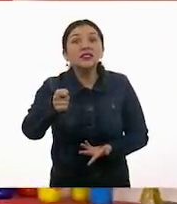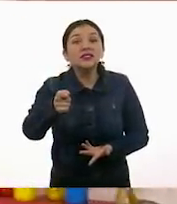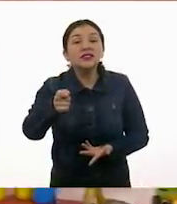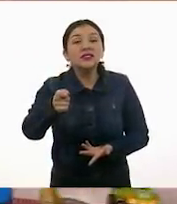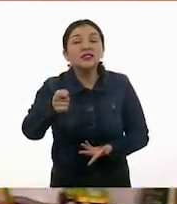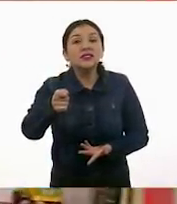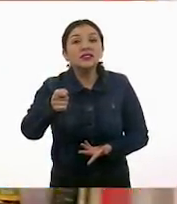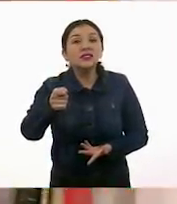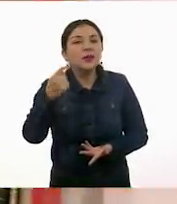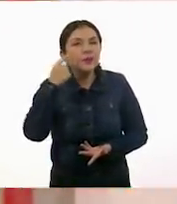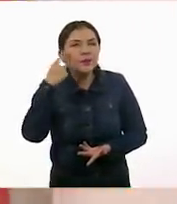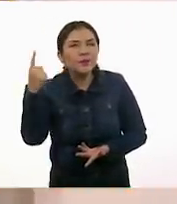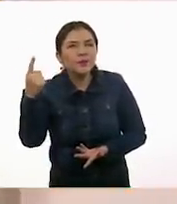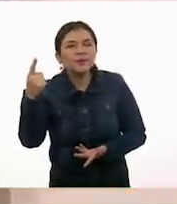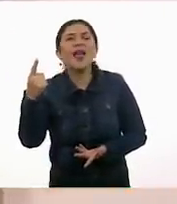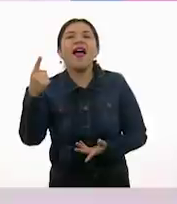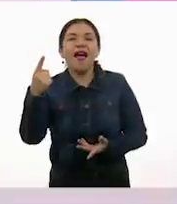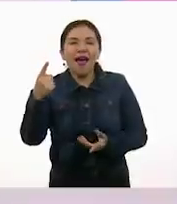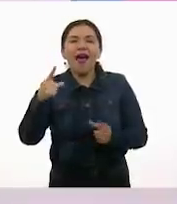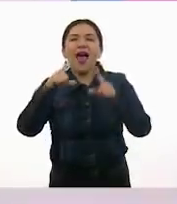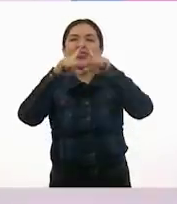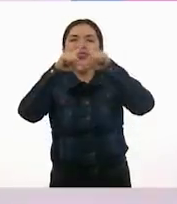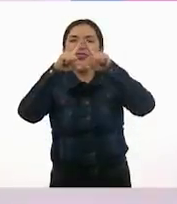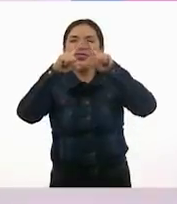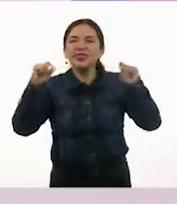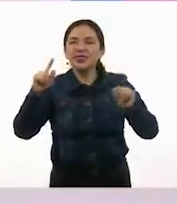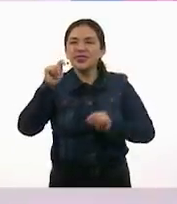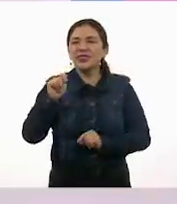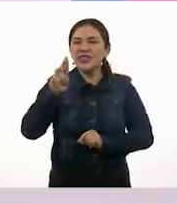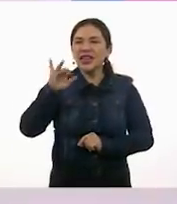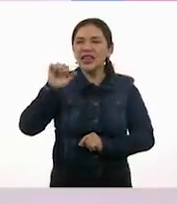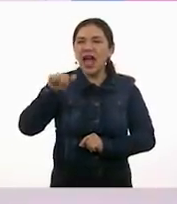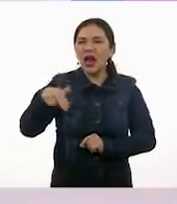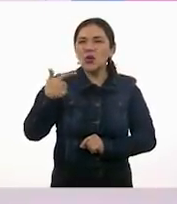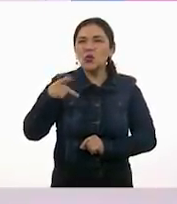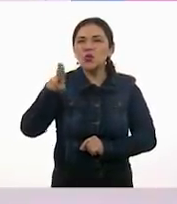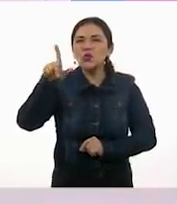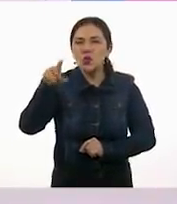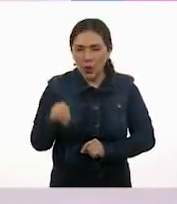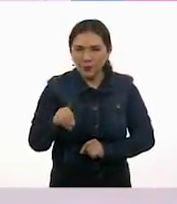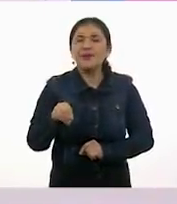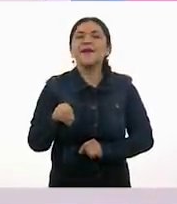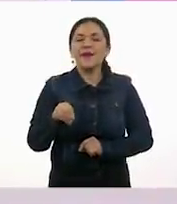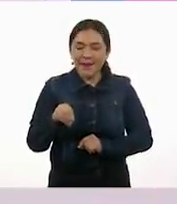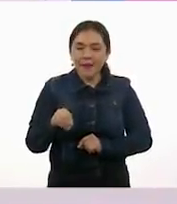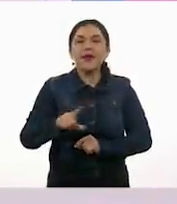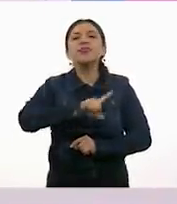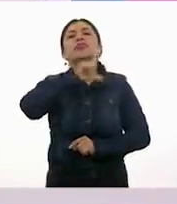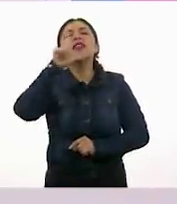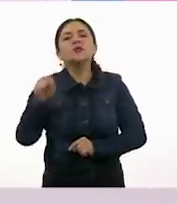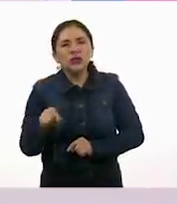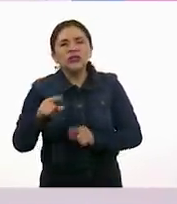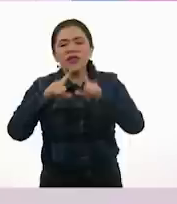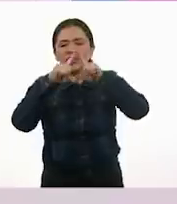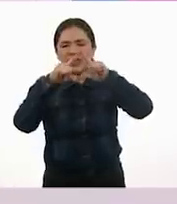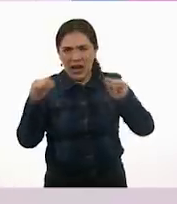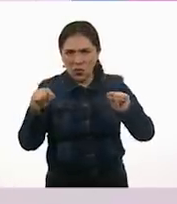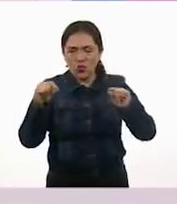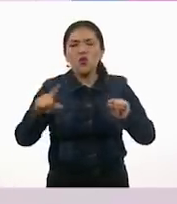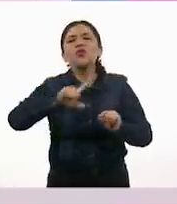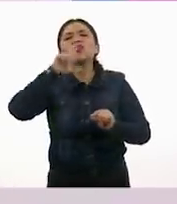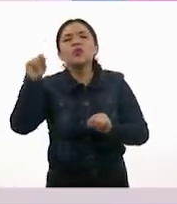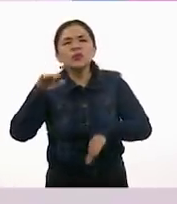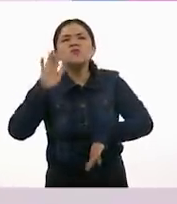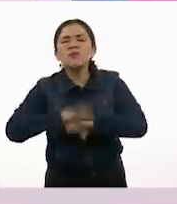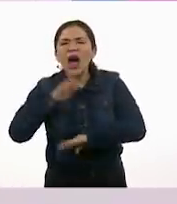triángulo. Y después del triángulo sigue un